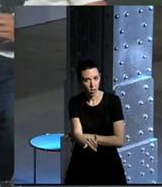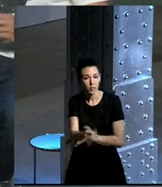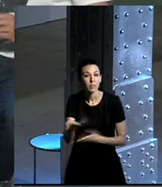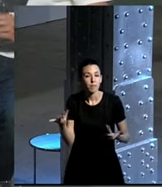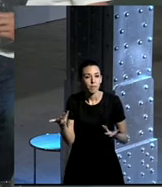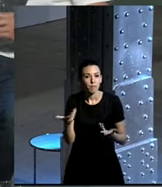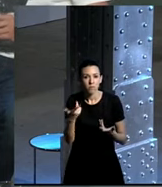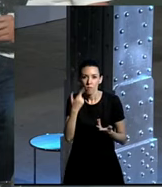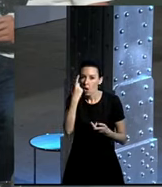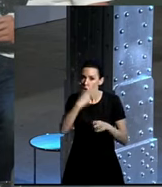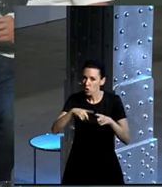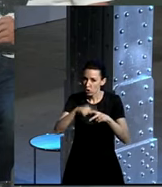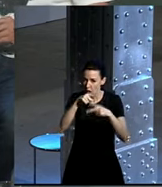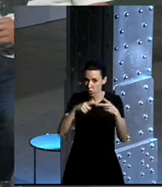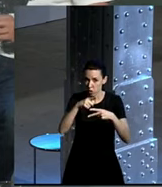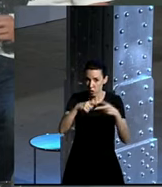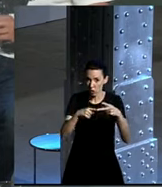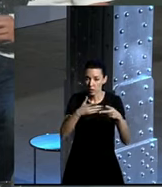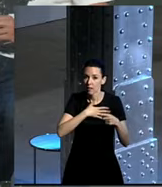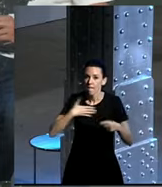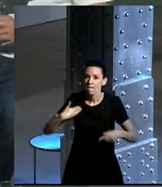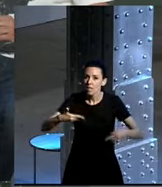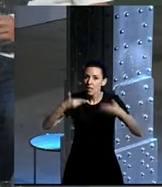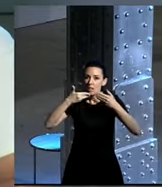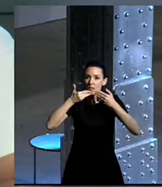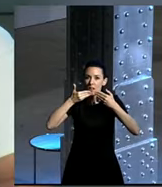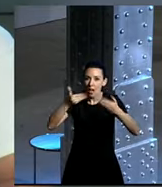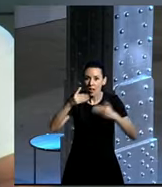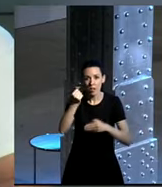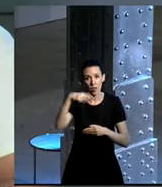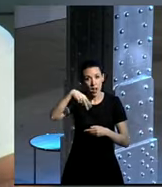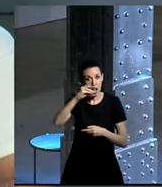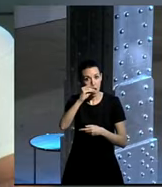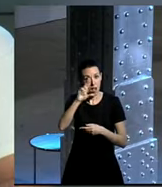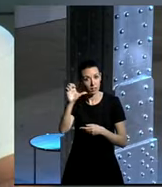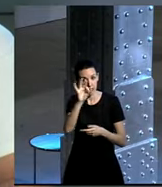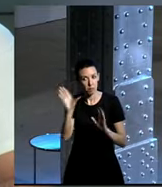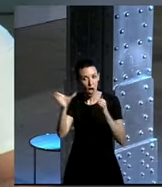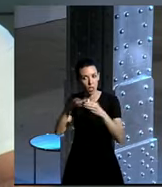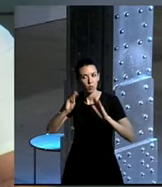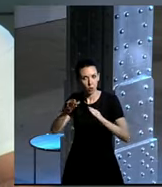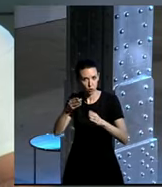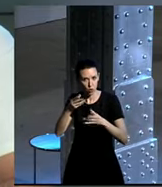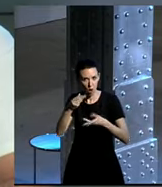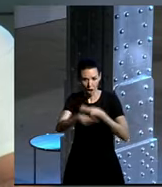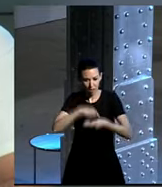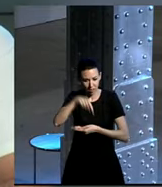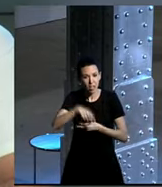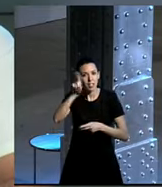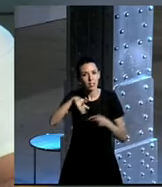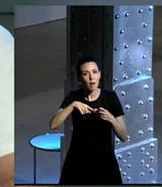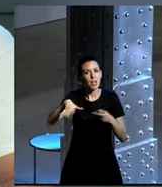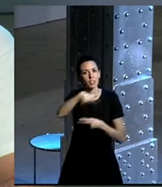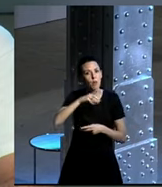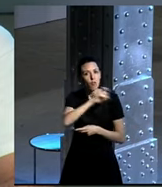Y déjame decir dos cosas. Quería agradecer a Andrés y a todo su equipo haber montado este sarao y también al espacio Fundación